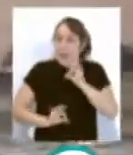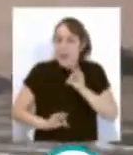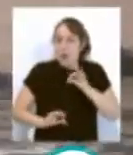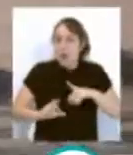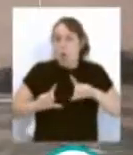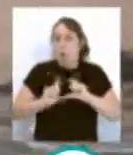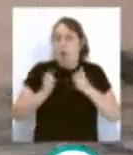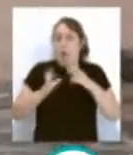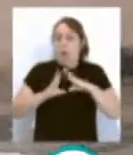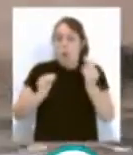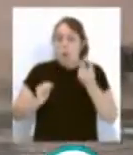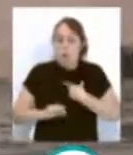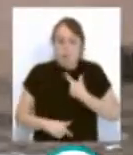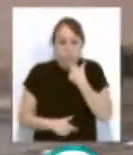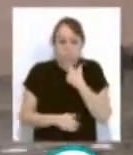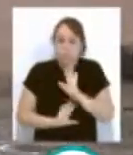Andalucía.